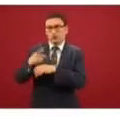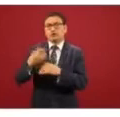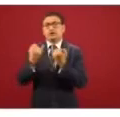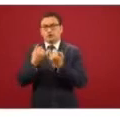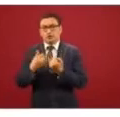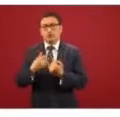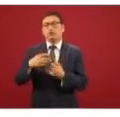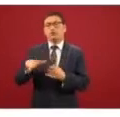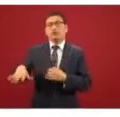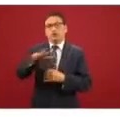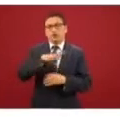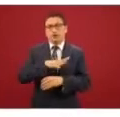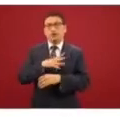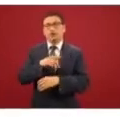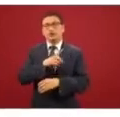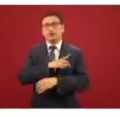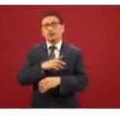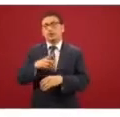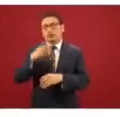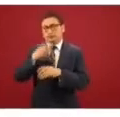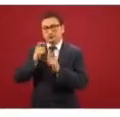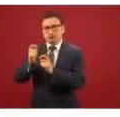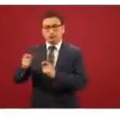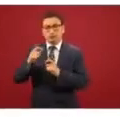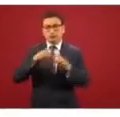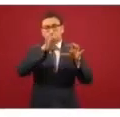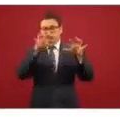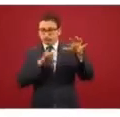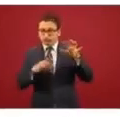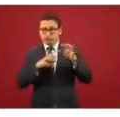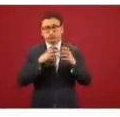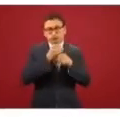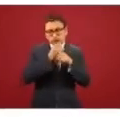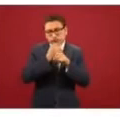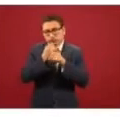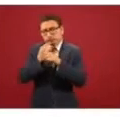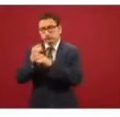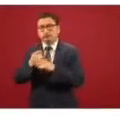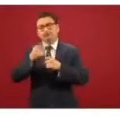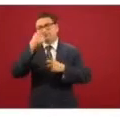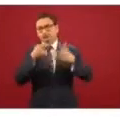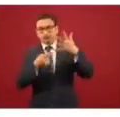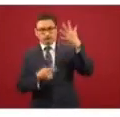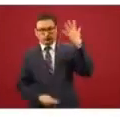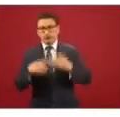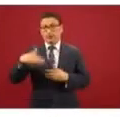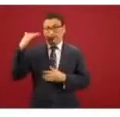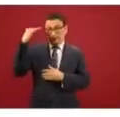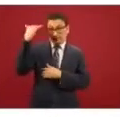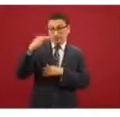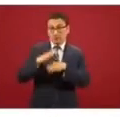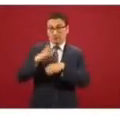construir este padrón con este tamaño en el tiempo que se pudo construir. Ahora, los adultos mayores que